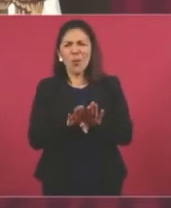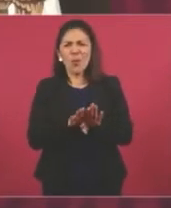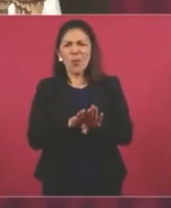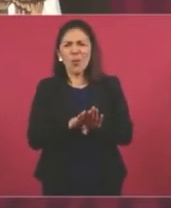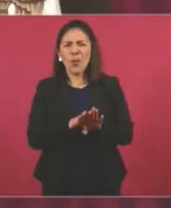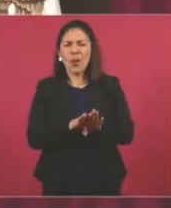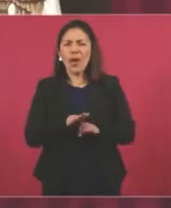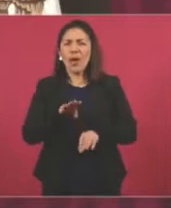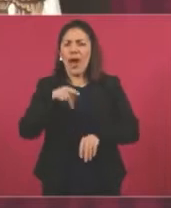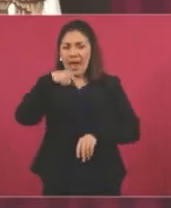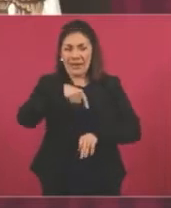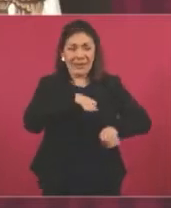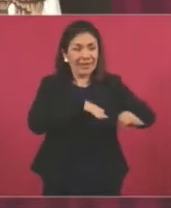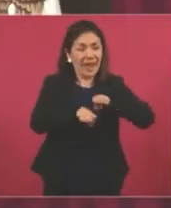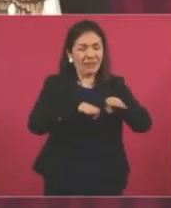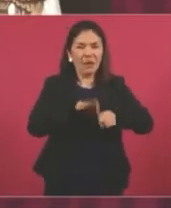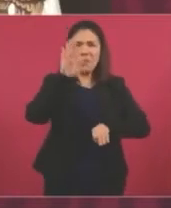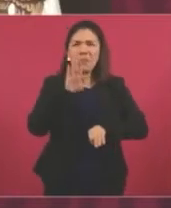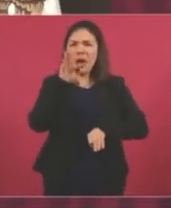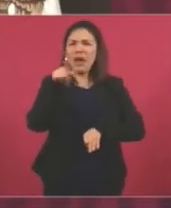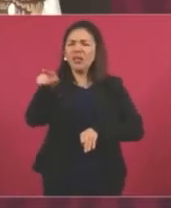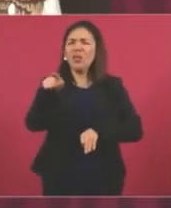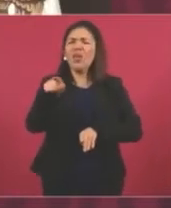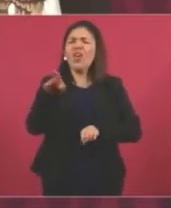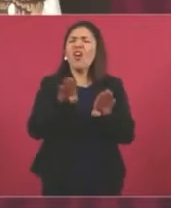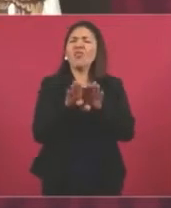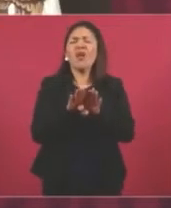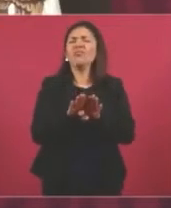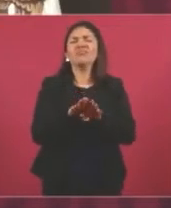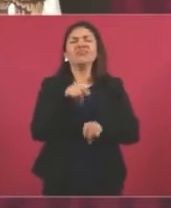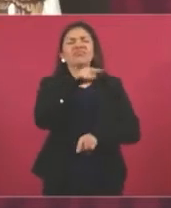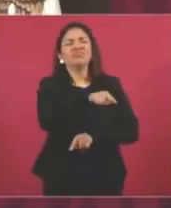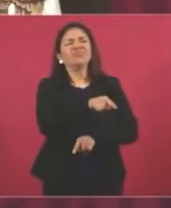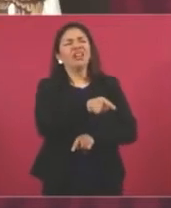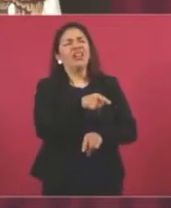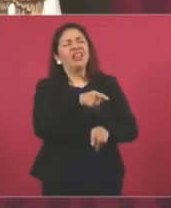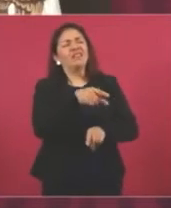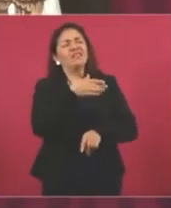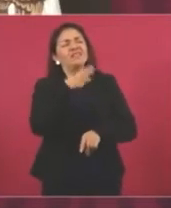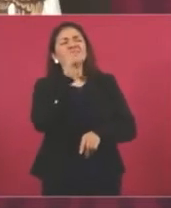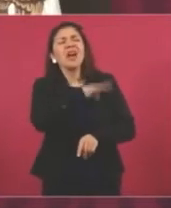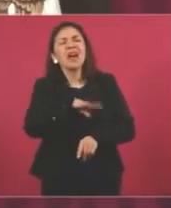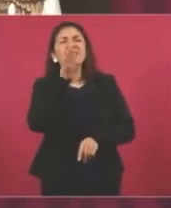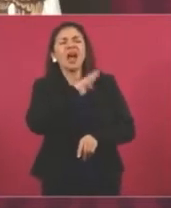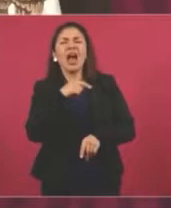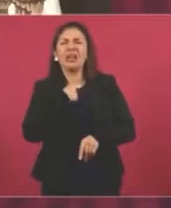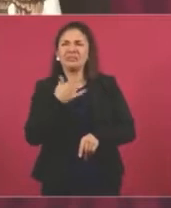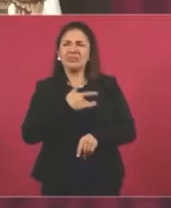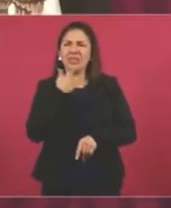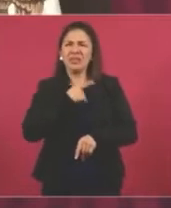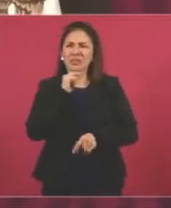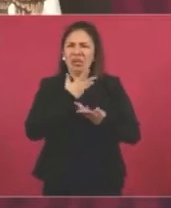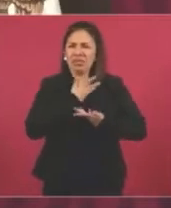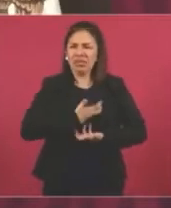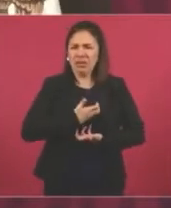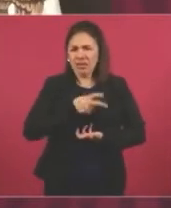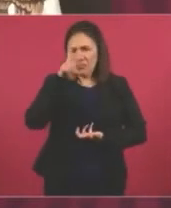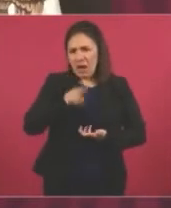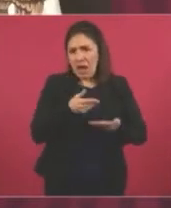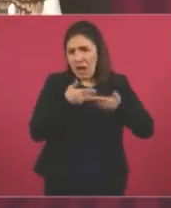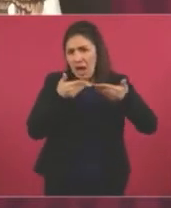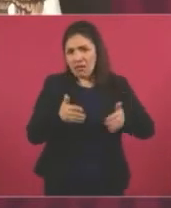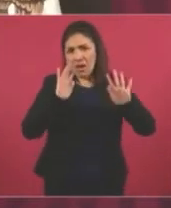desprestigiar las circunstancias de este trabajo de estas instituciones que en esta transformación se están volcando